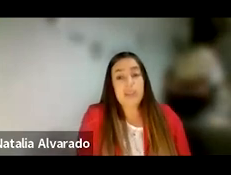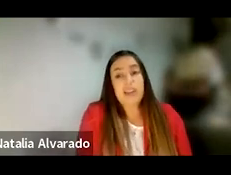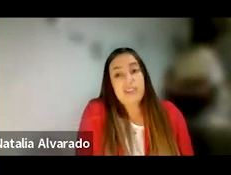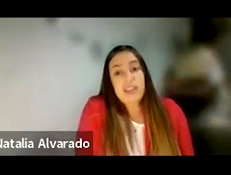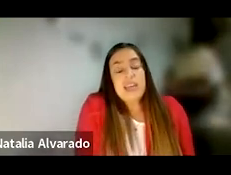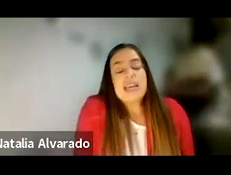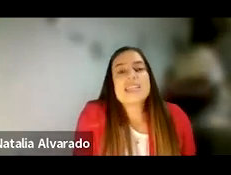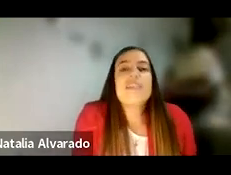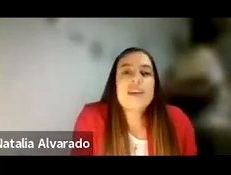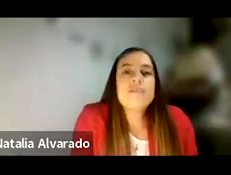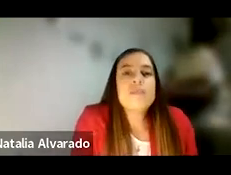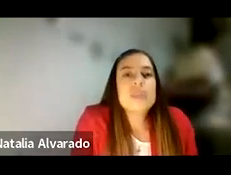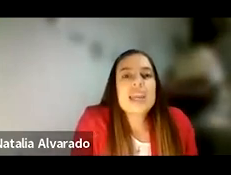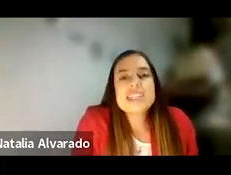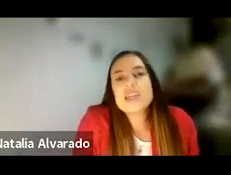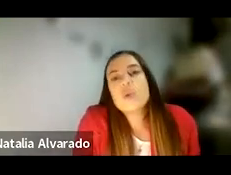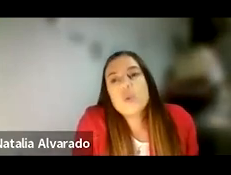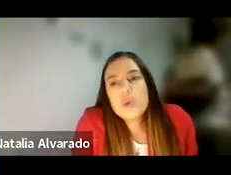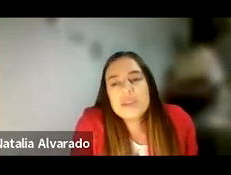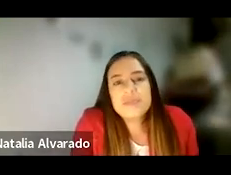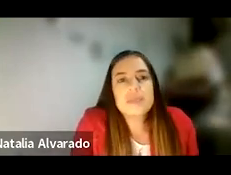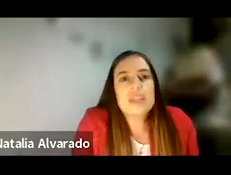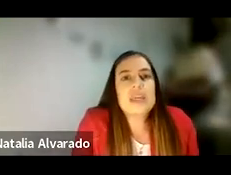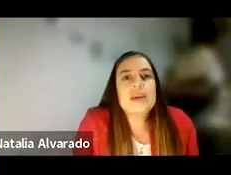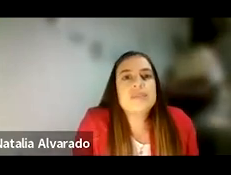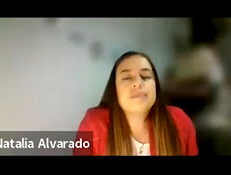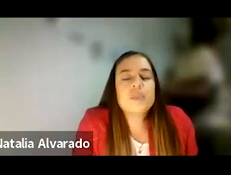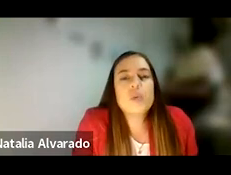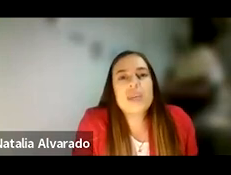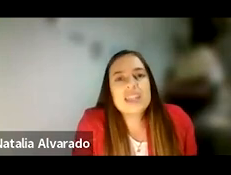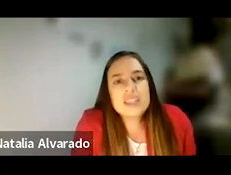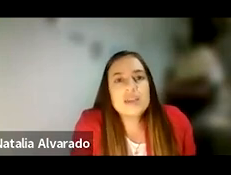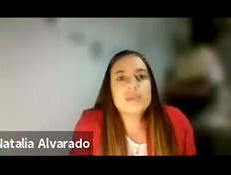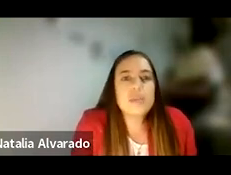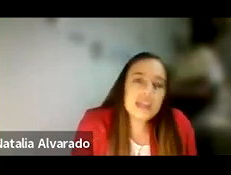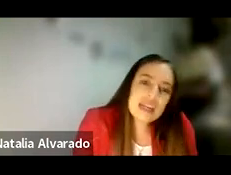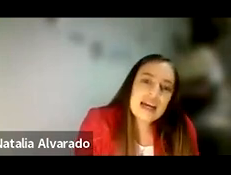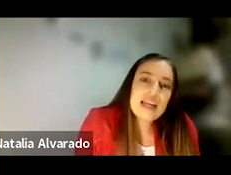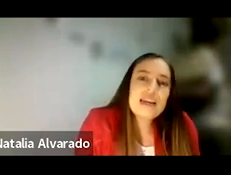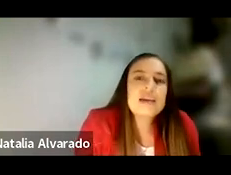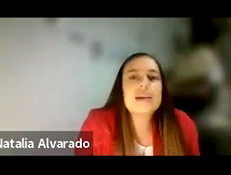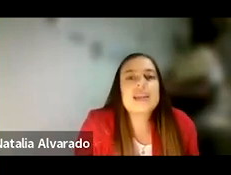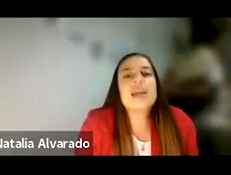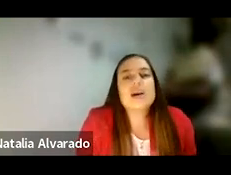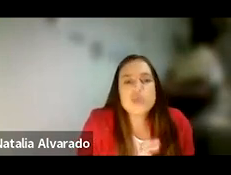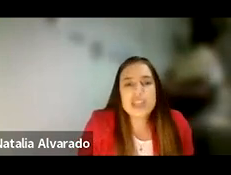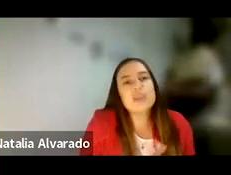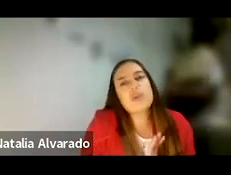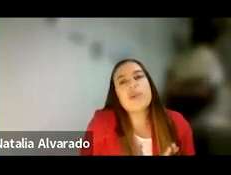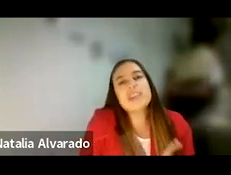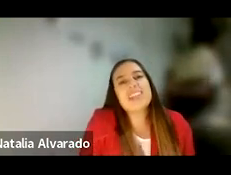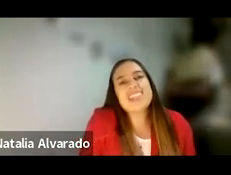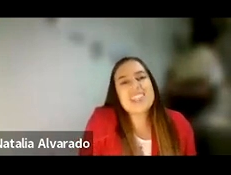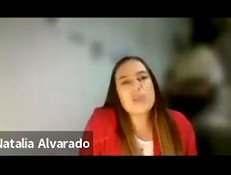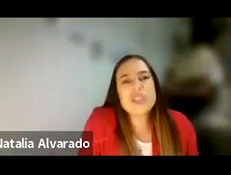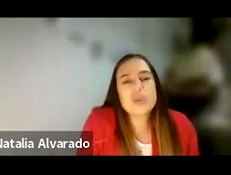pero es lamentable saber que es esta cultura dominante, patriarcal, la causante